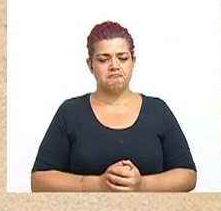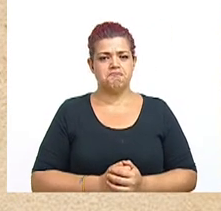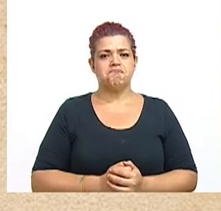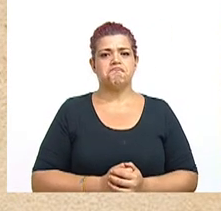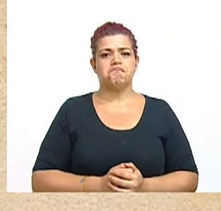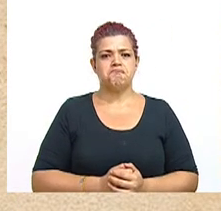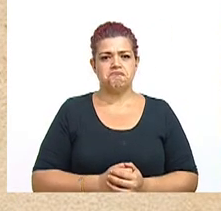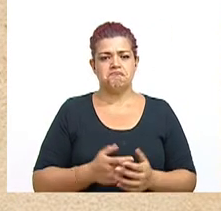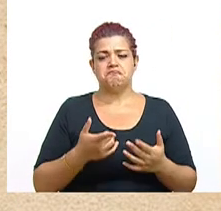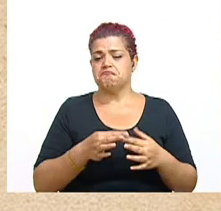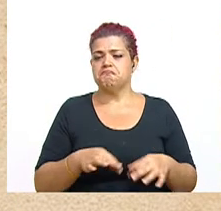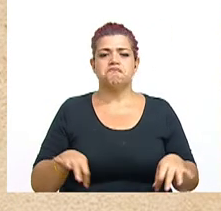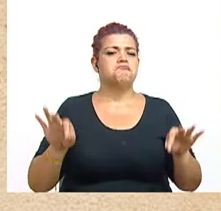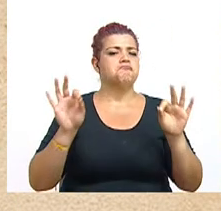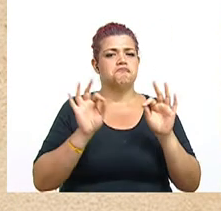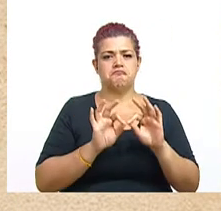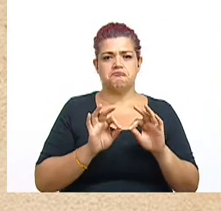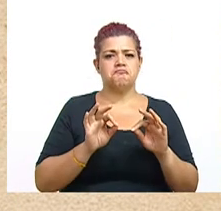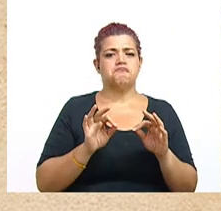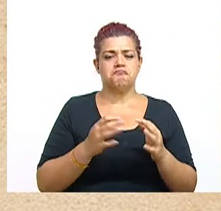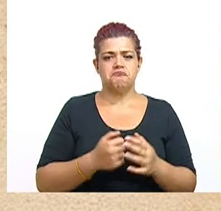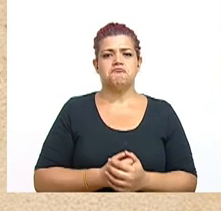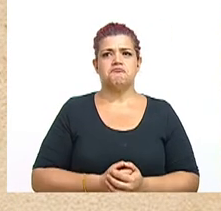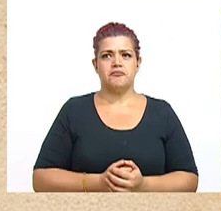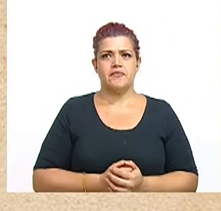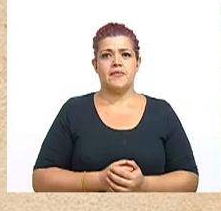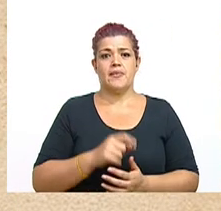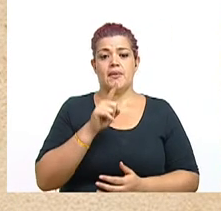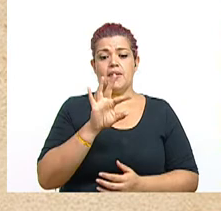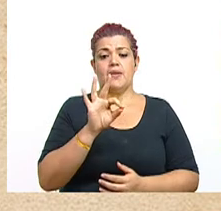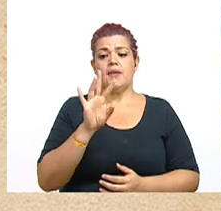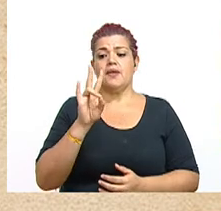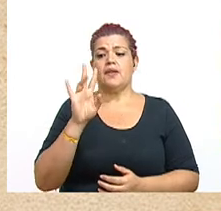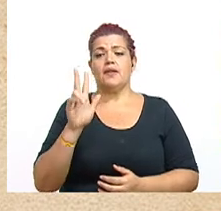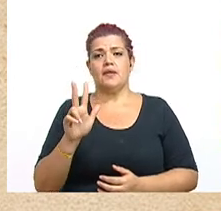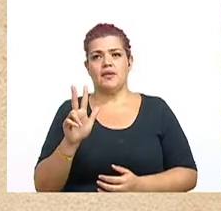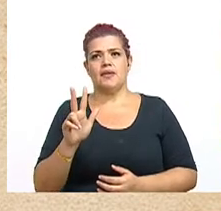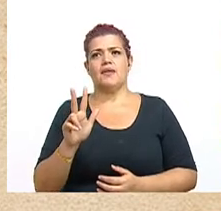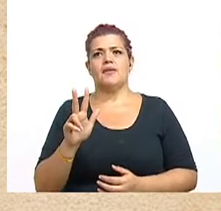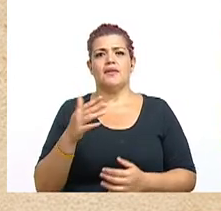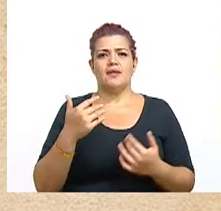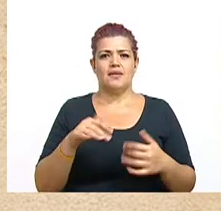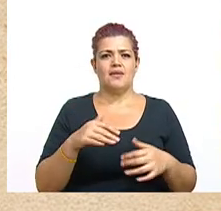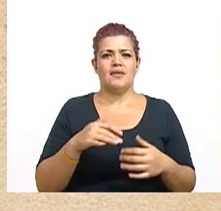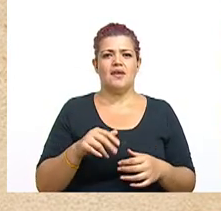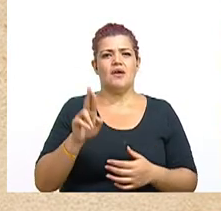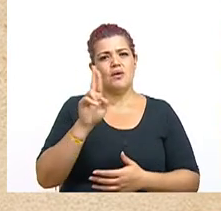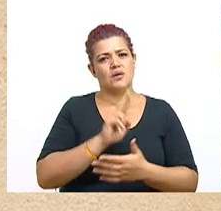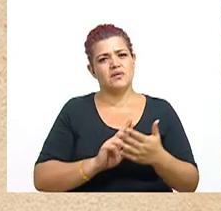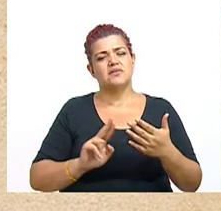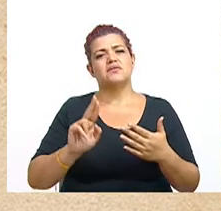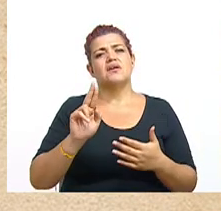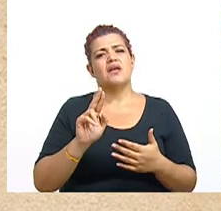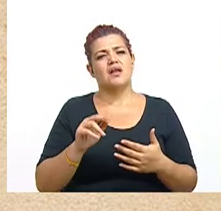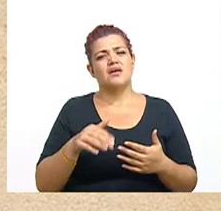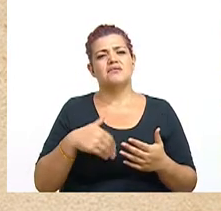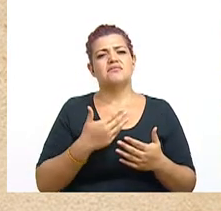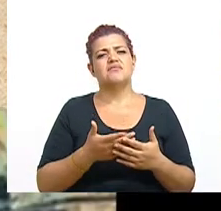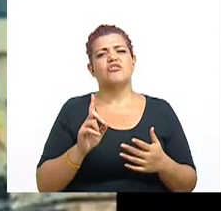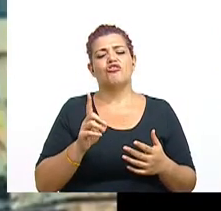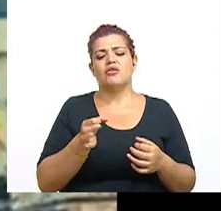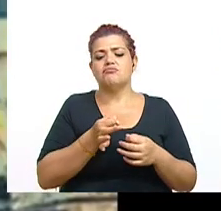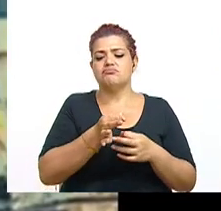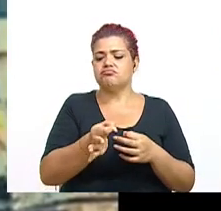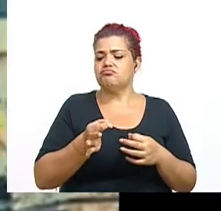fundamental y muy importante. En el 73, mire qué maravilloso, la UCR llega a las zonas